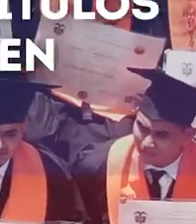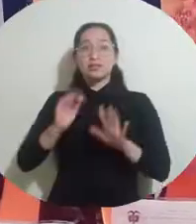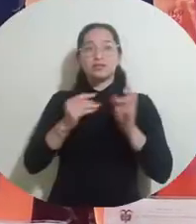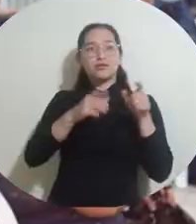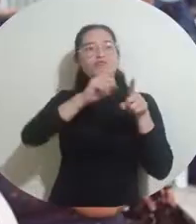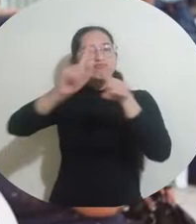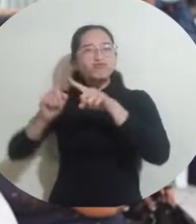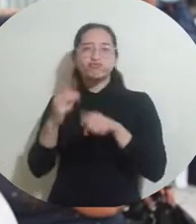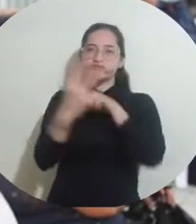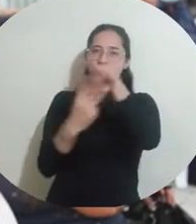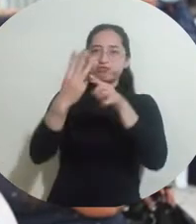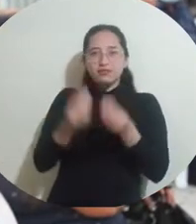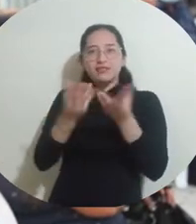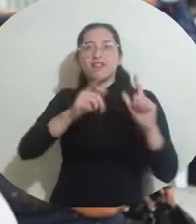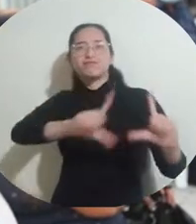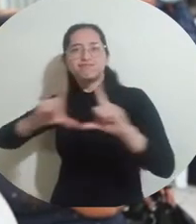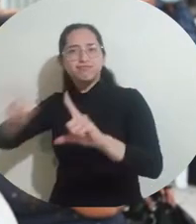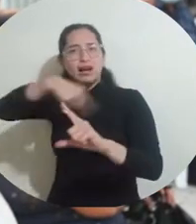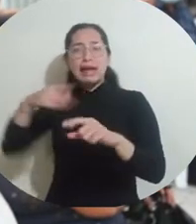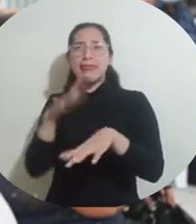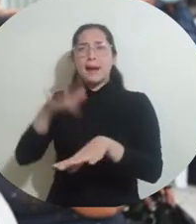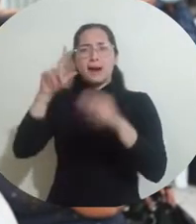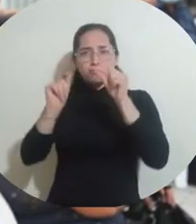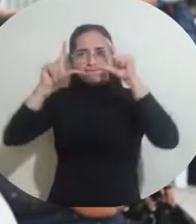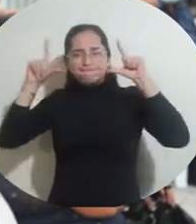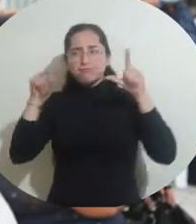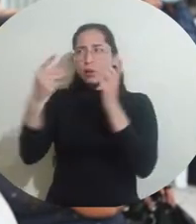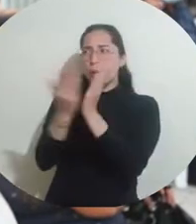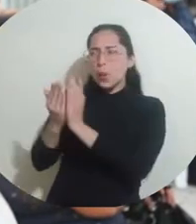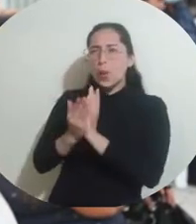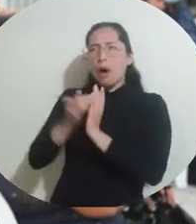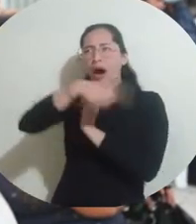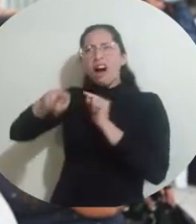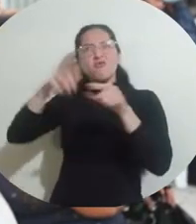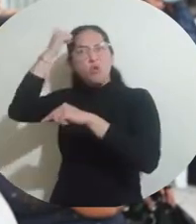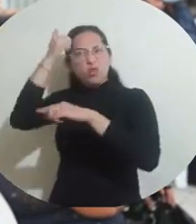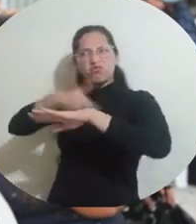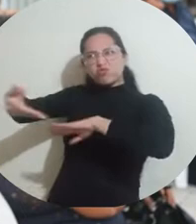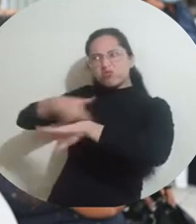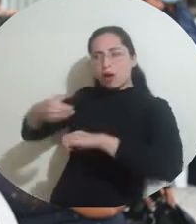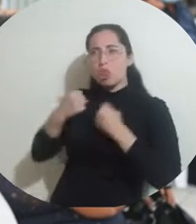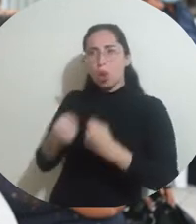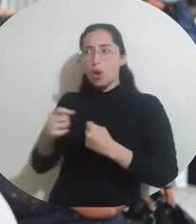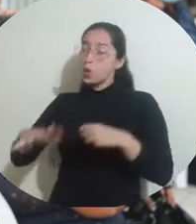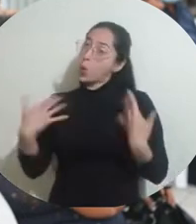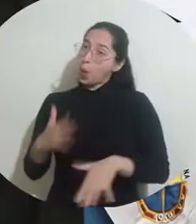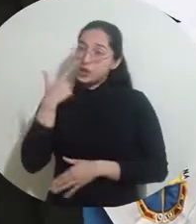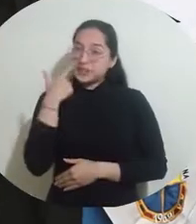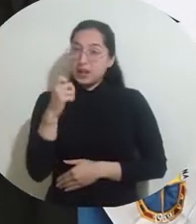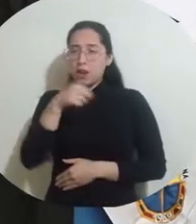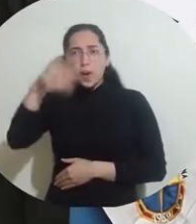Tras nochar, levantarse temprano, estudiar. Habían docentes que de verdad te exigían y es muy bueno porque